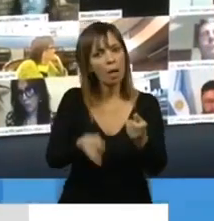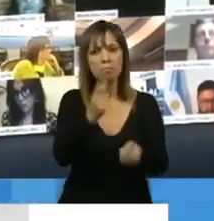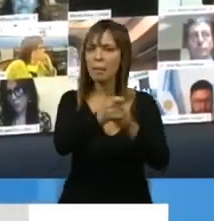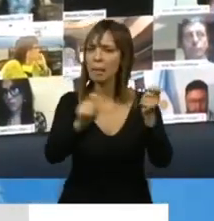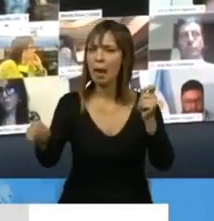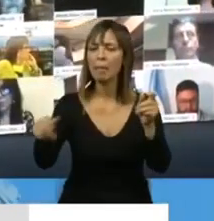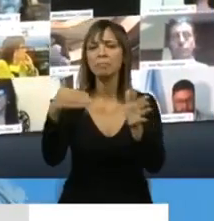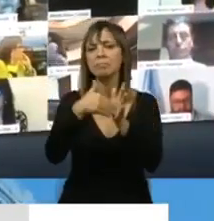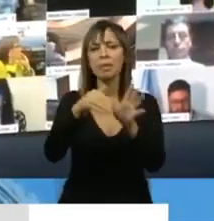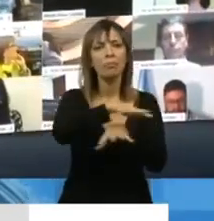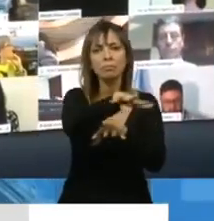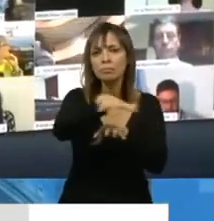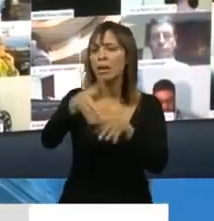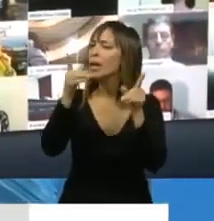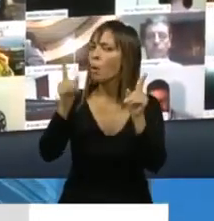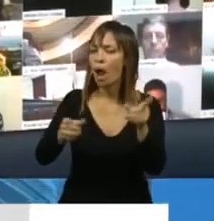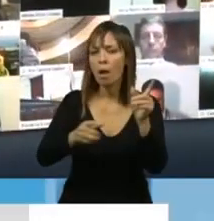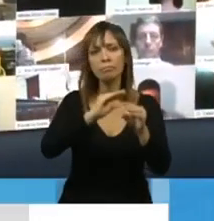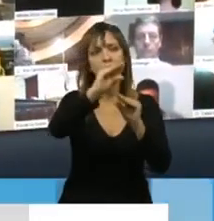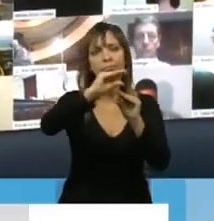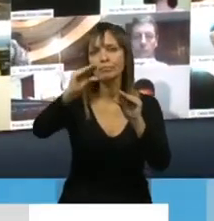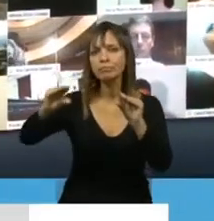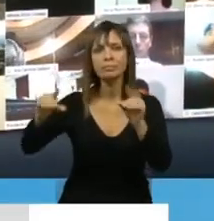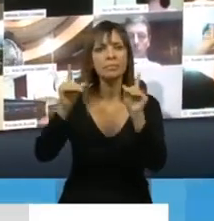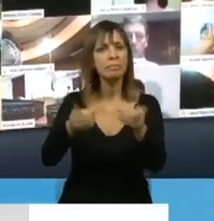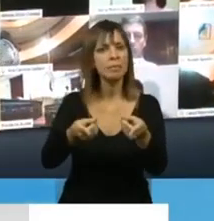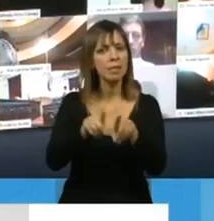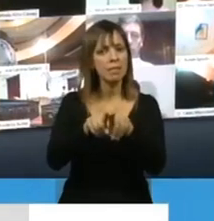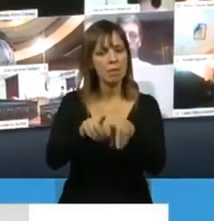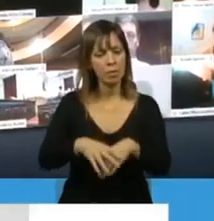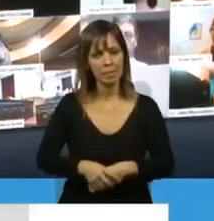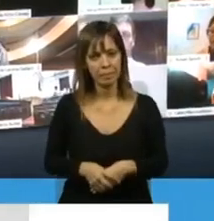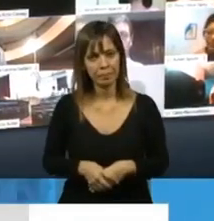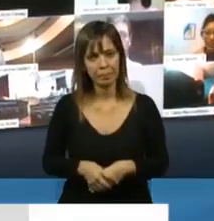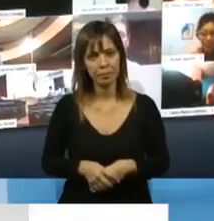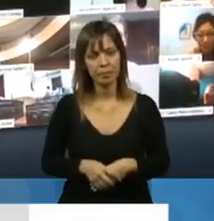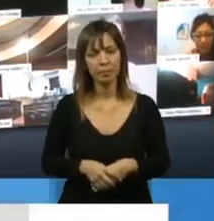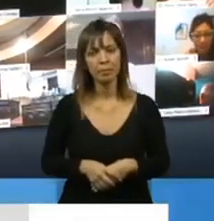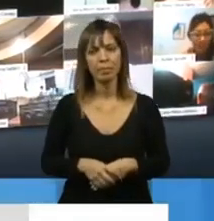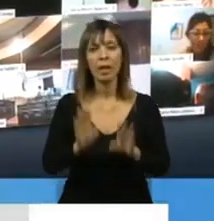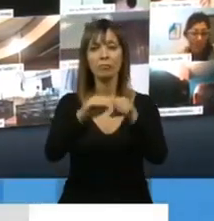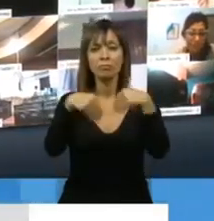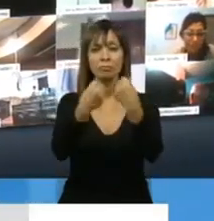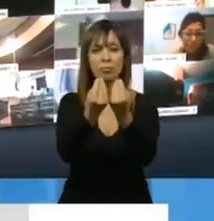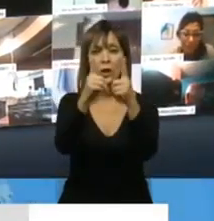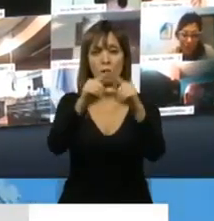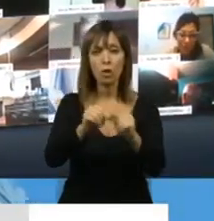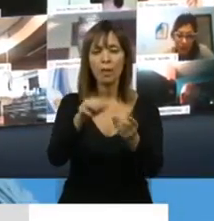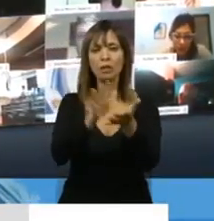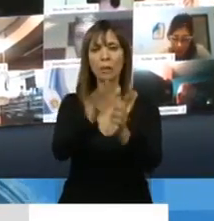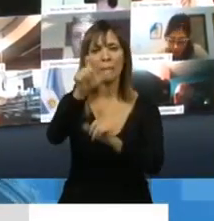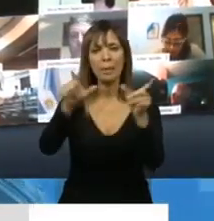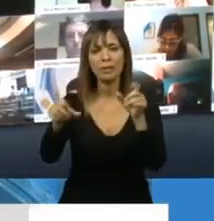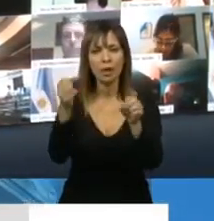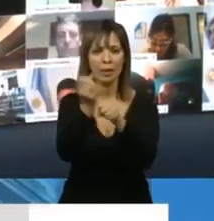jurisdicciones del país. La verdad es que los datos acerca del contagio en personal de salud en este tipo de virus